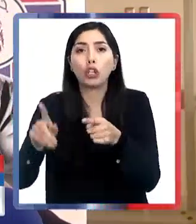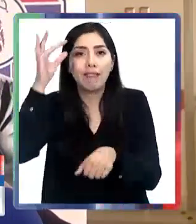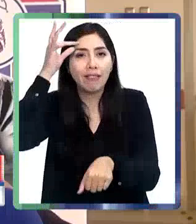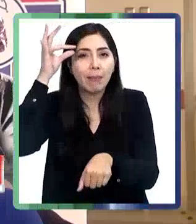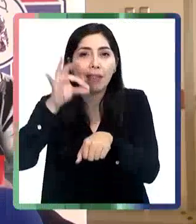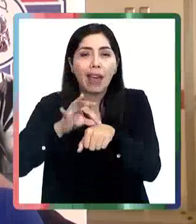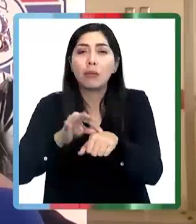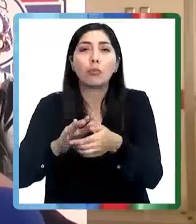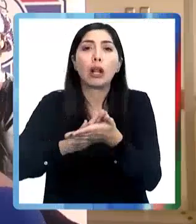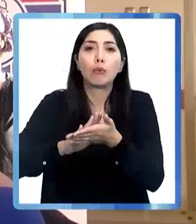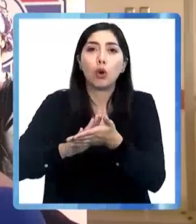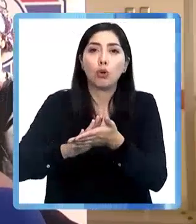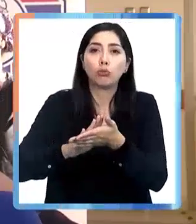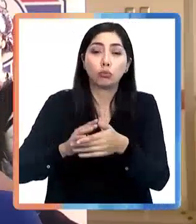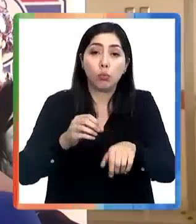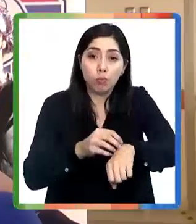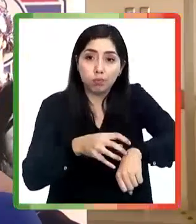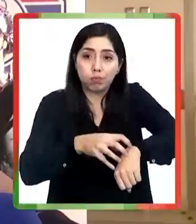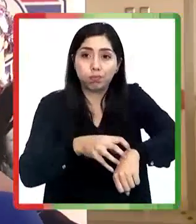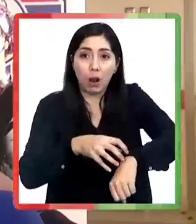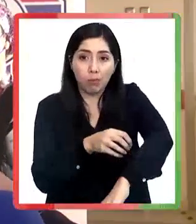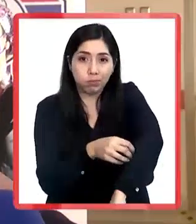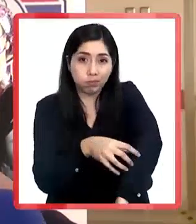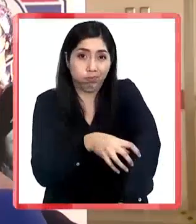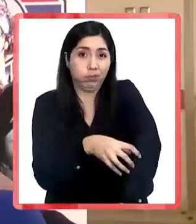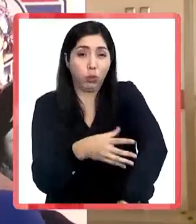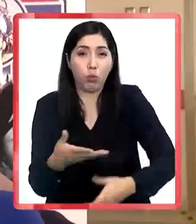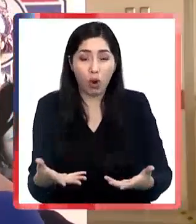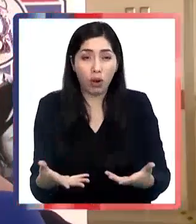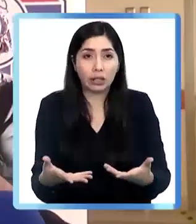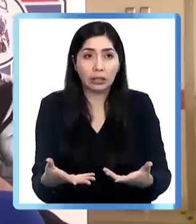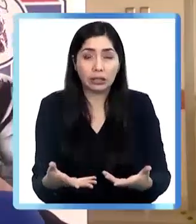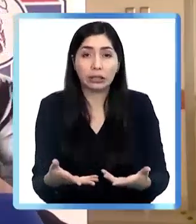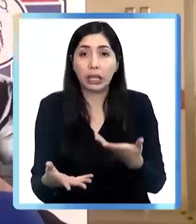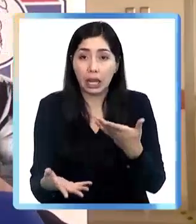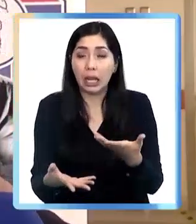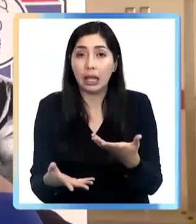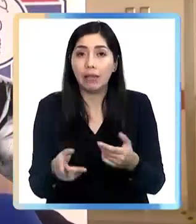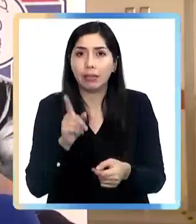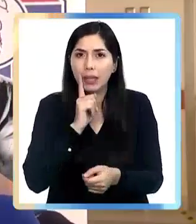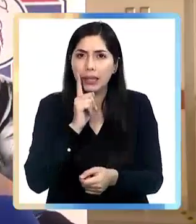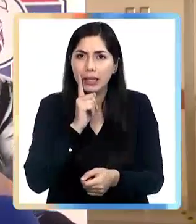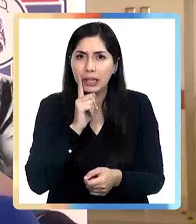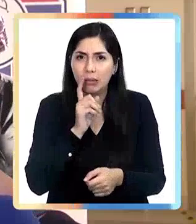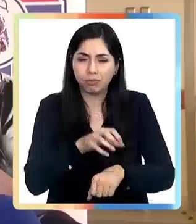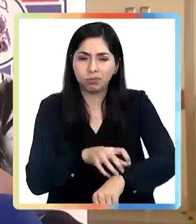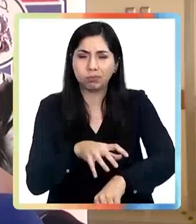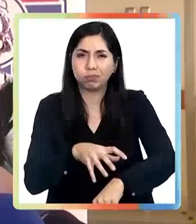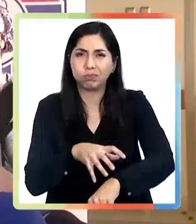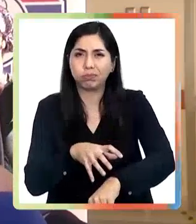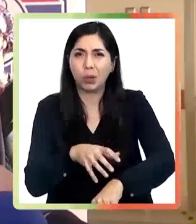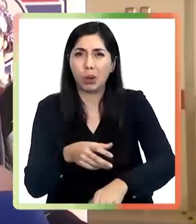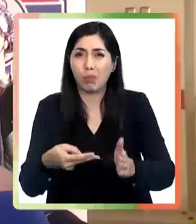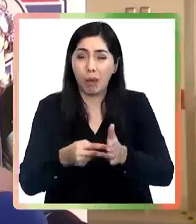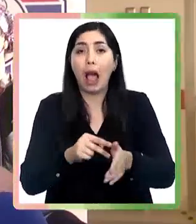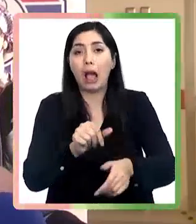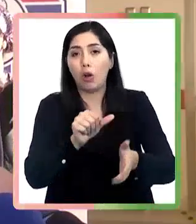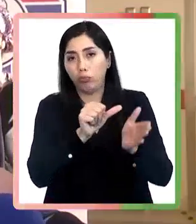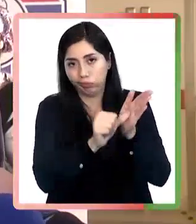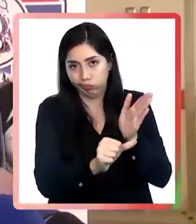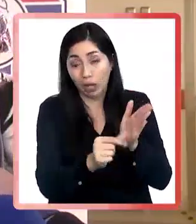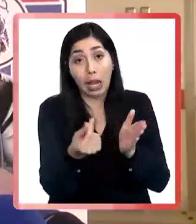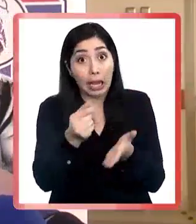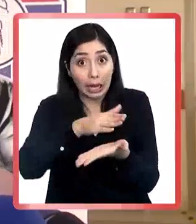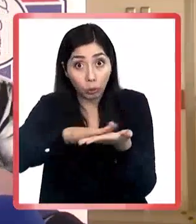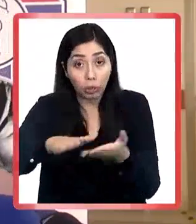llamamos nosotros. Son tumores benignos pero que eran sintomáticos o tenían gran cuantía de volumen para los pacientes. Esto es